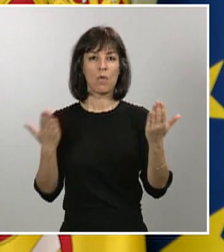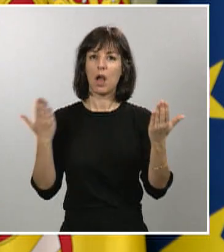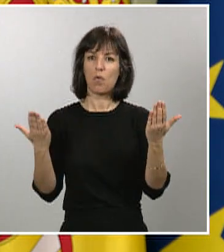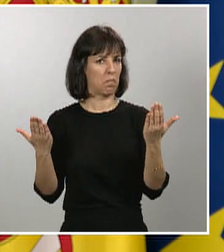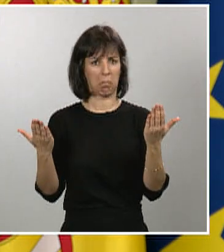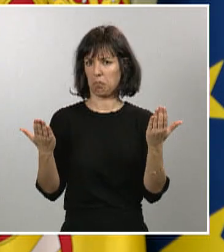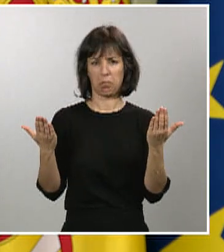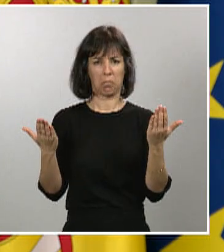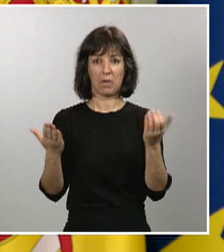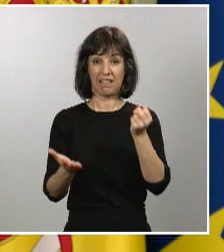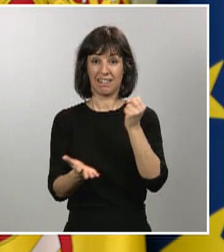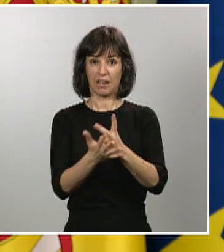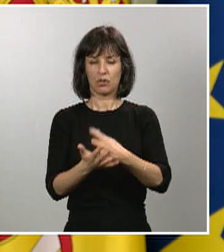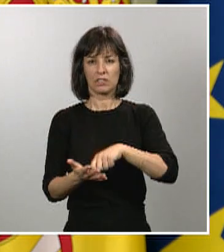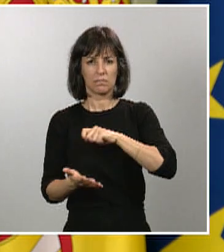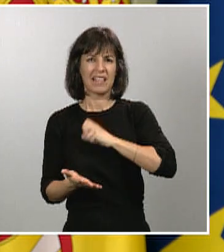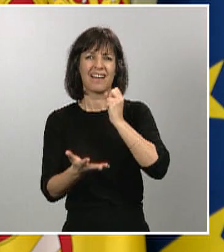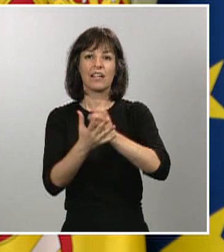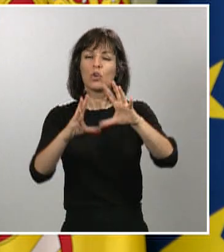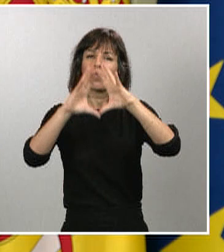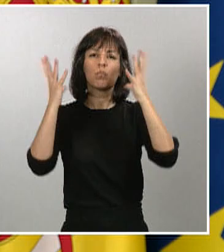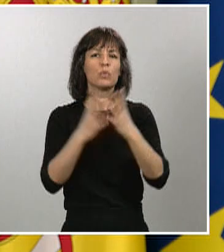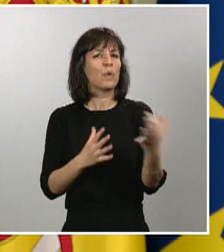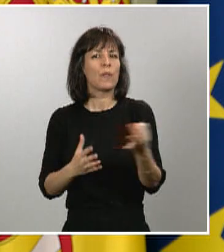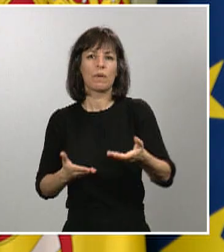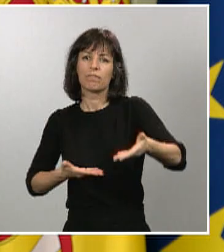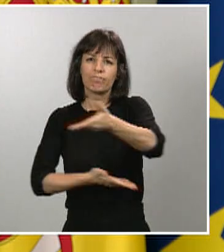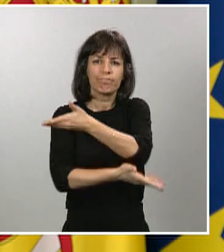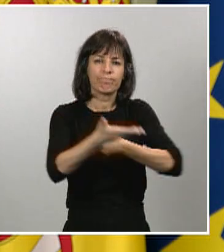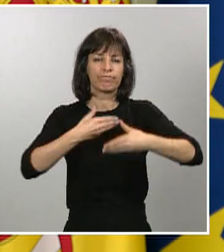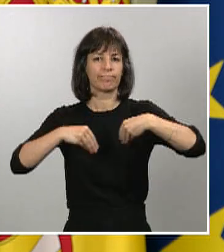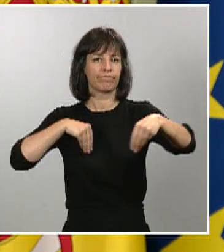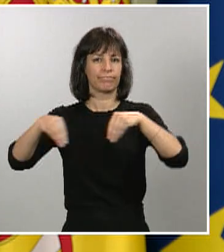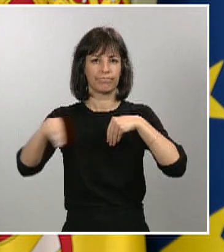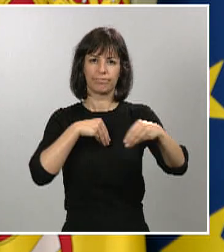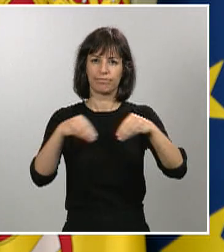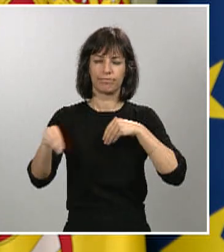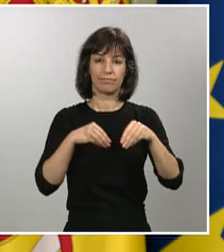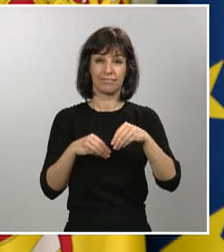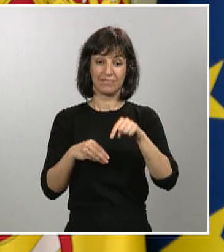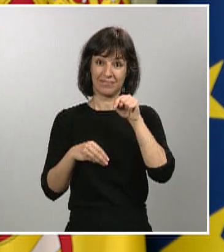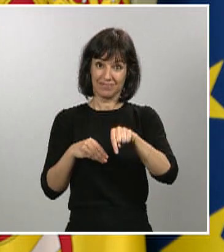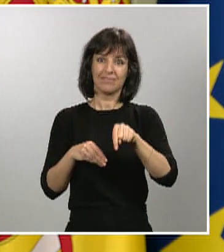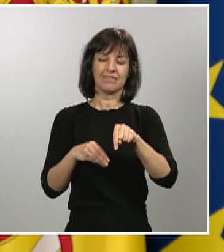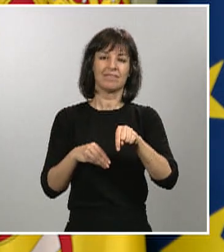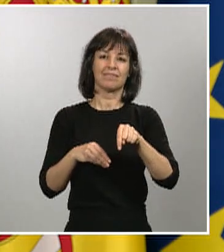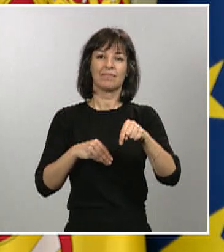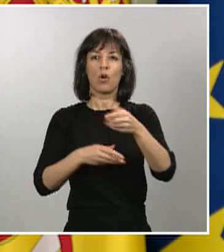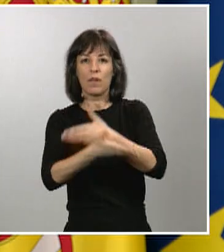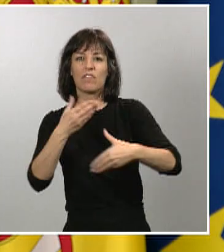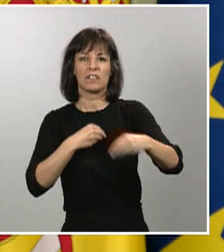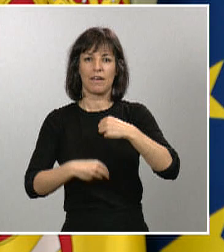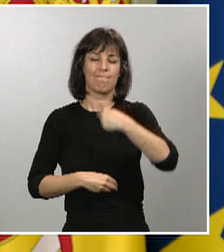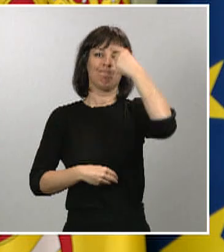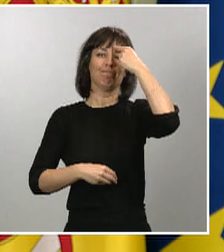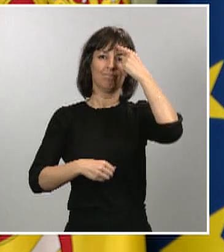entero exige cooperación y flexibilidad. Estos son los criterios que animan la acción del Gobierno. Decía que